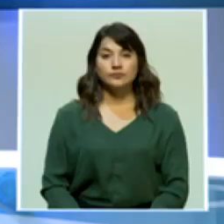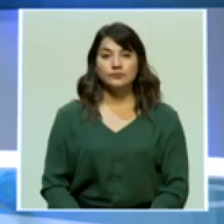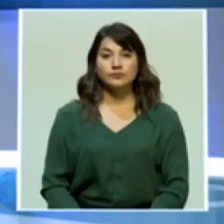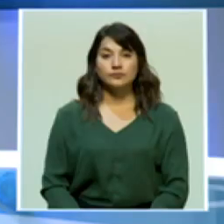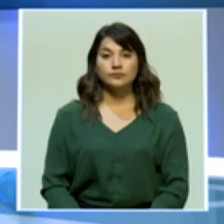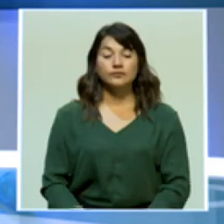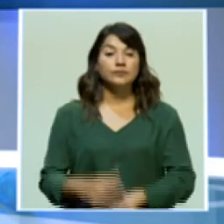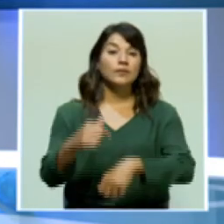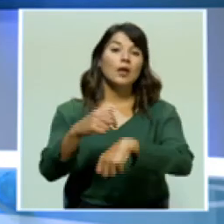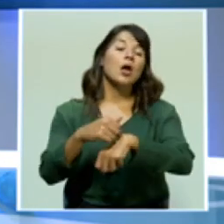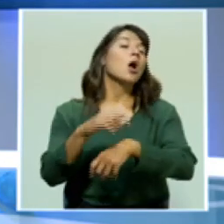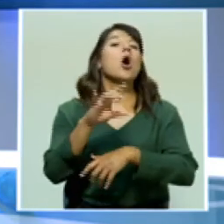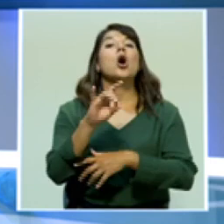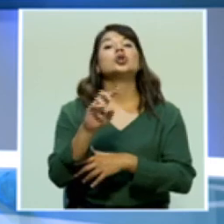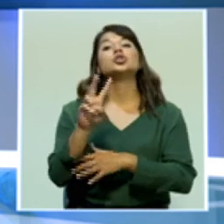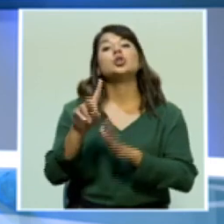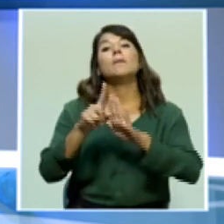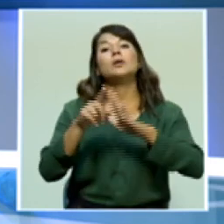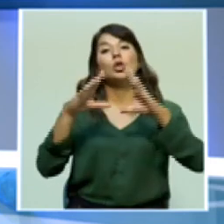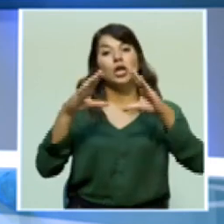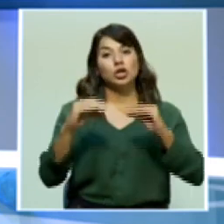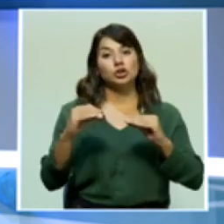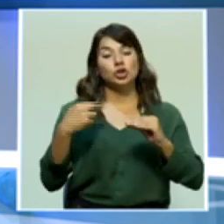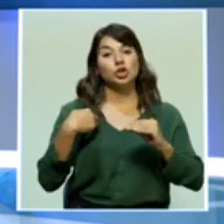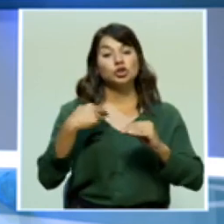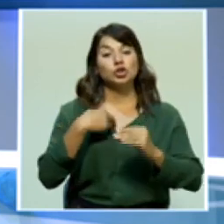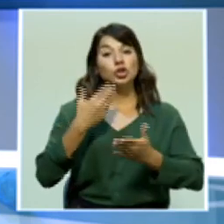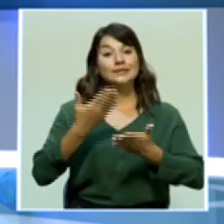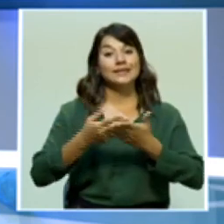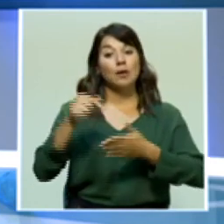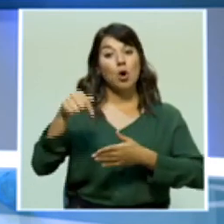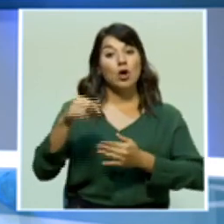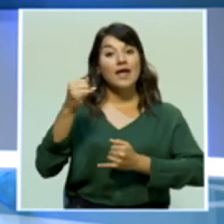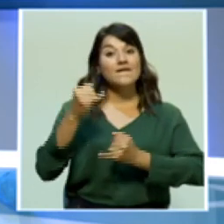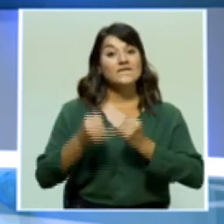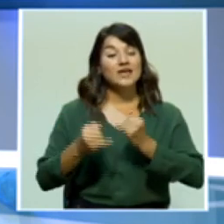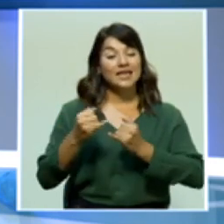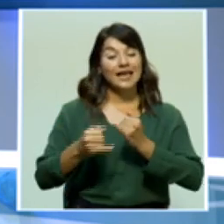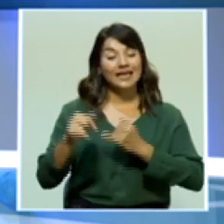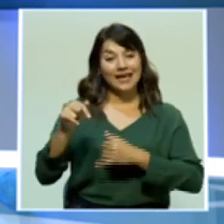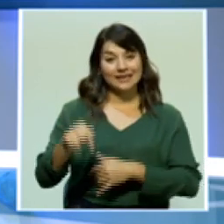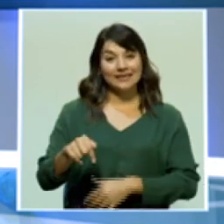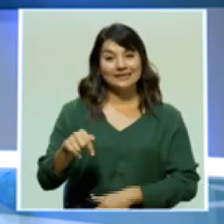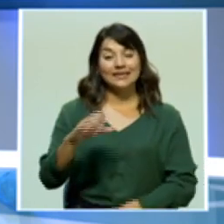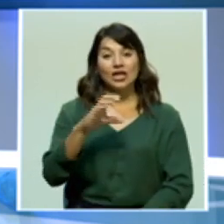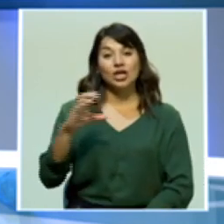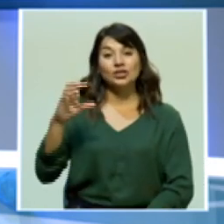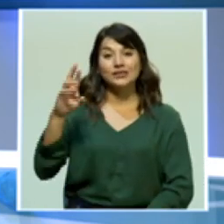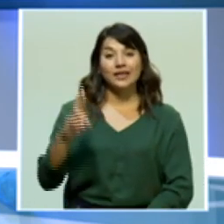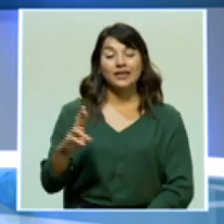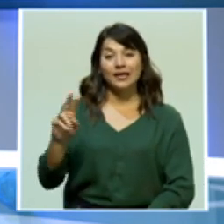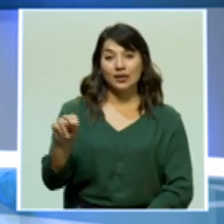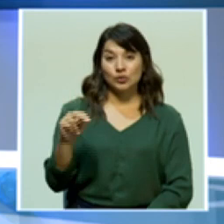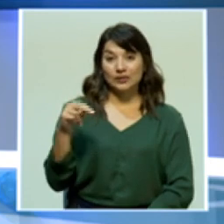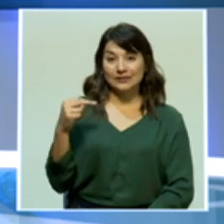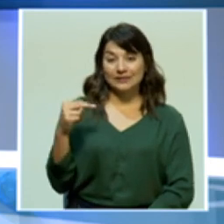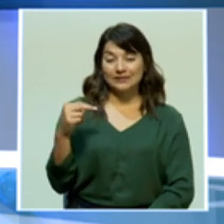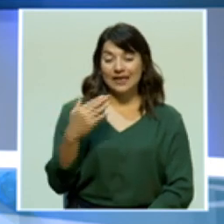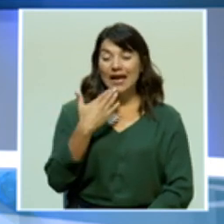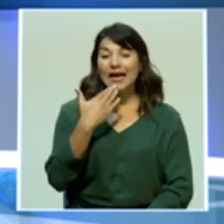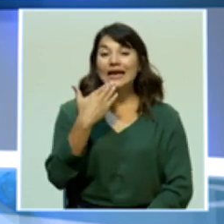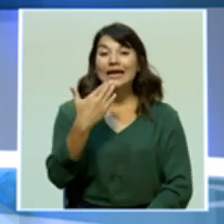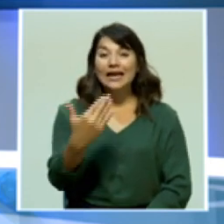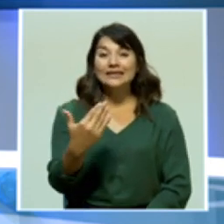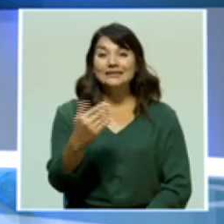A las 8 de la noche con 2 minutos llegamos hoy al final de esta edición estelar de Costa Rica Noticias. Gracias